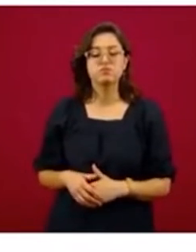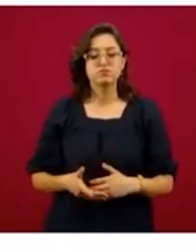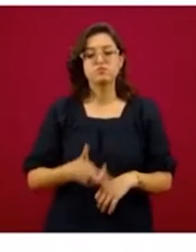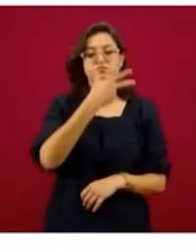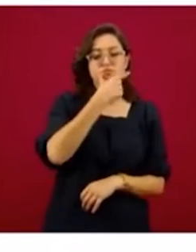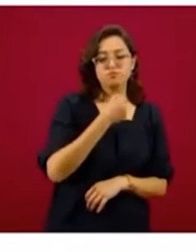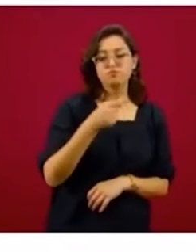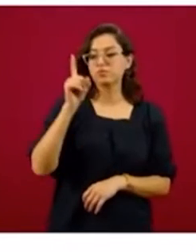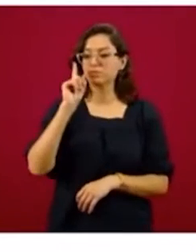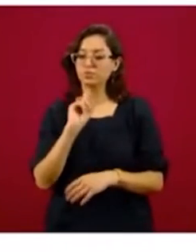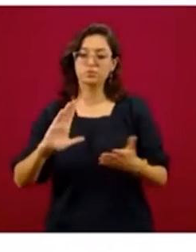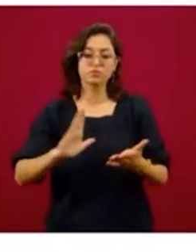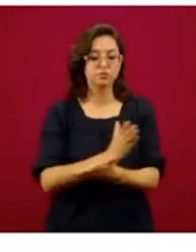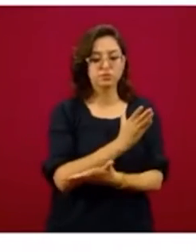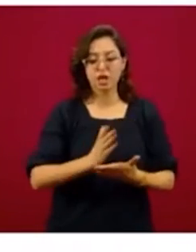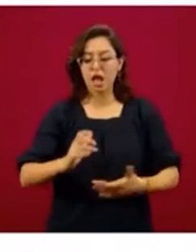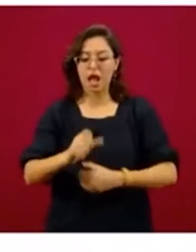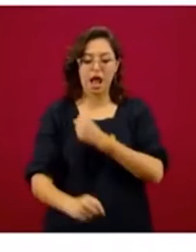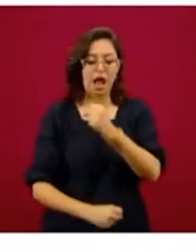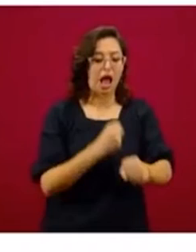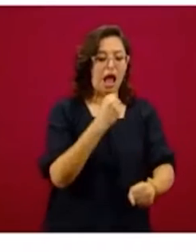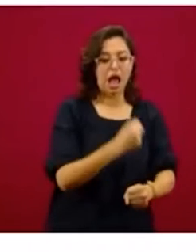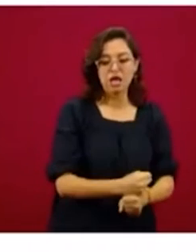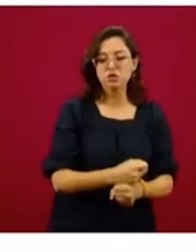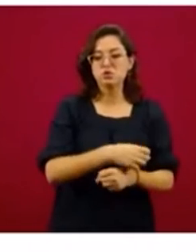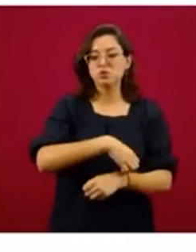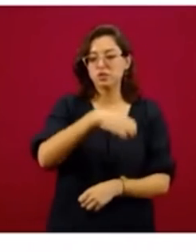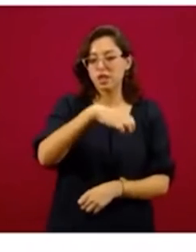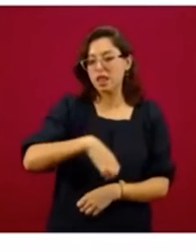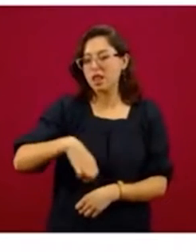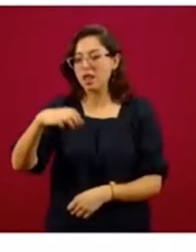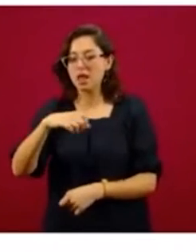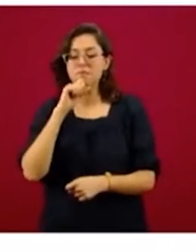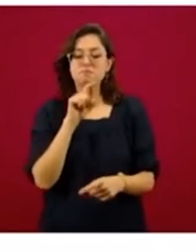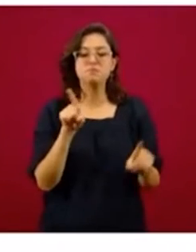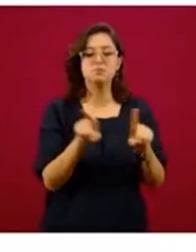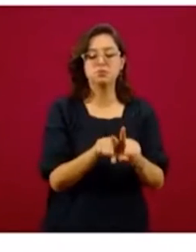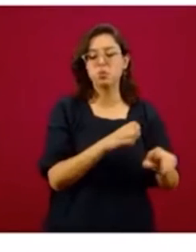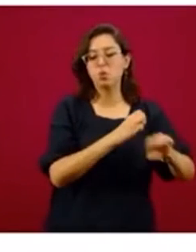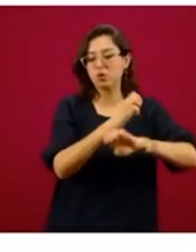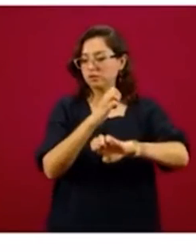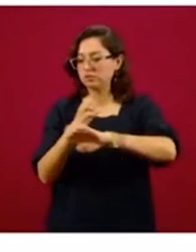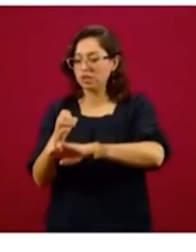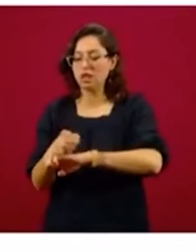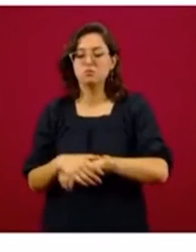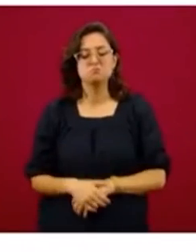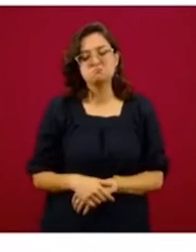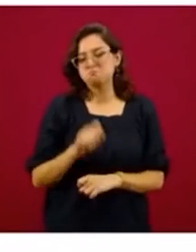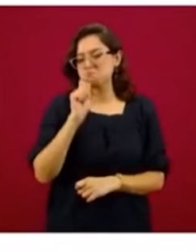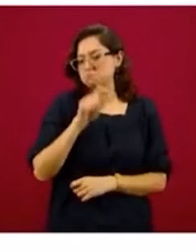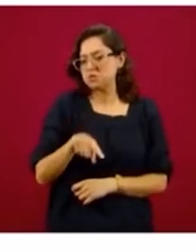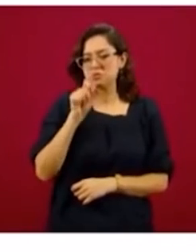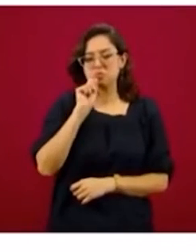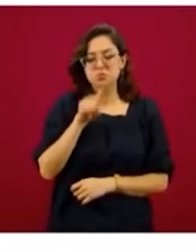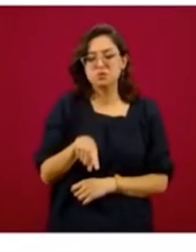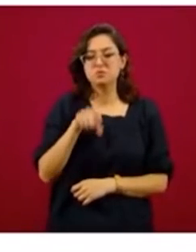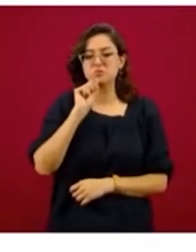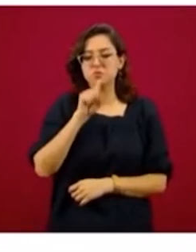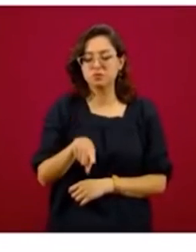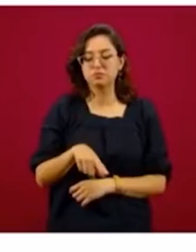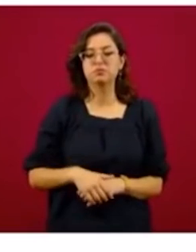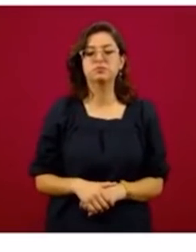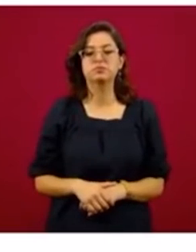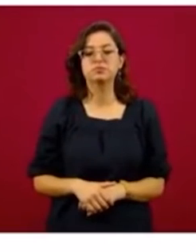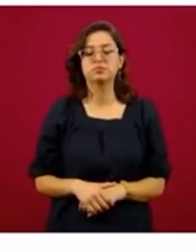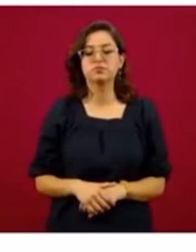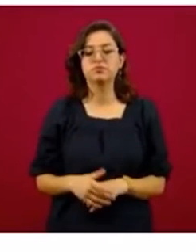también entidad federativa, como lo presentamos todas las tardes. básicamente la tendencia se mantiene, está subiendo un poquito